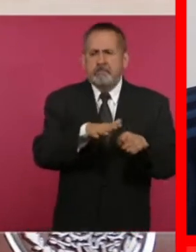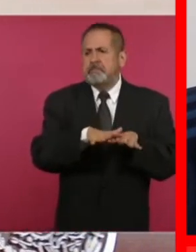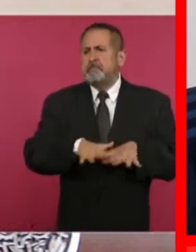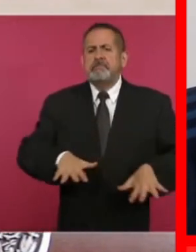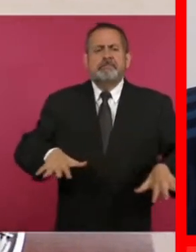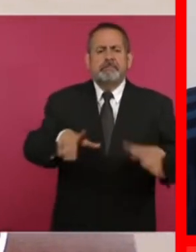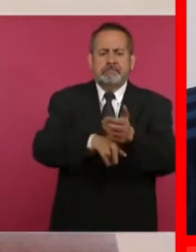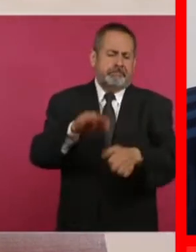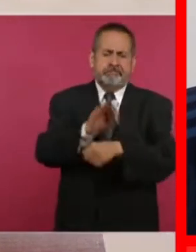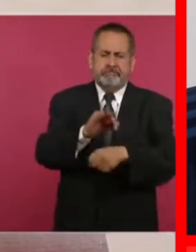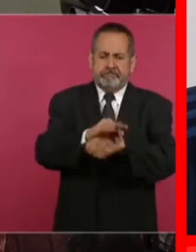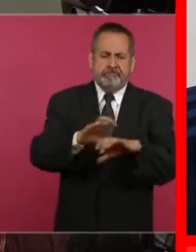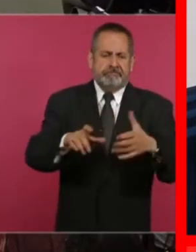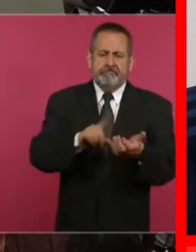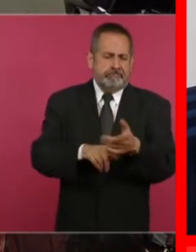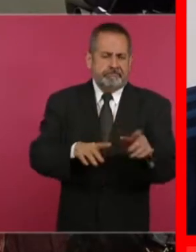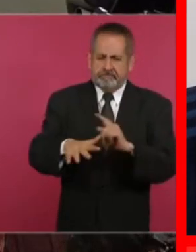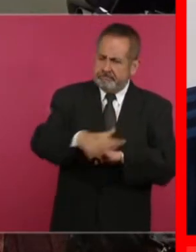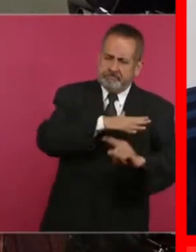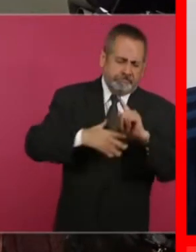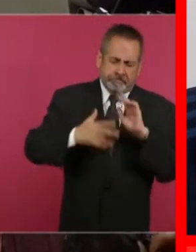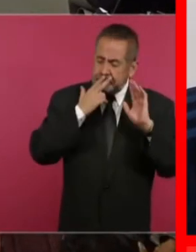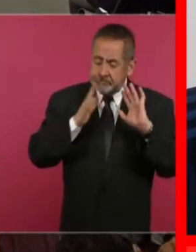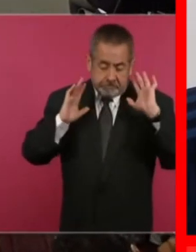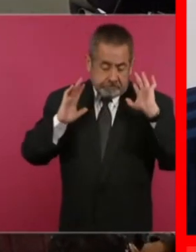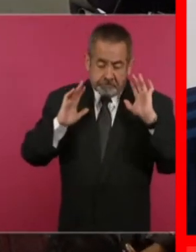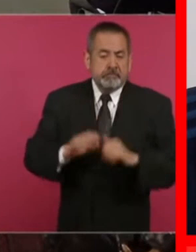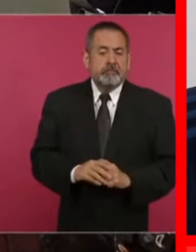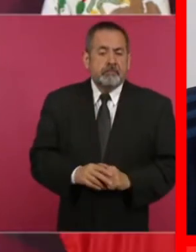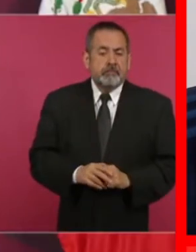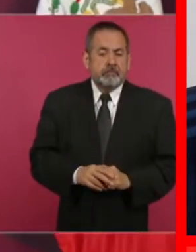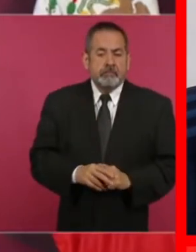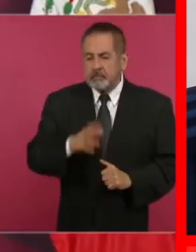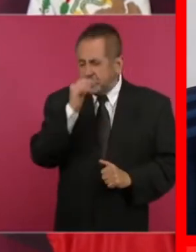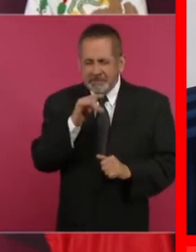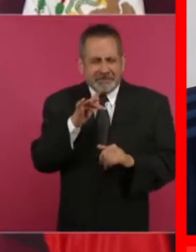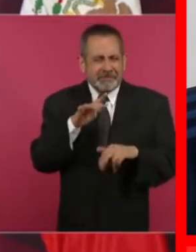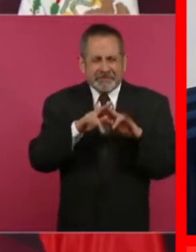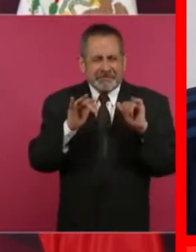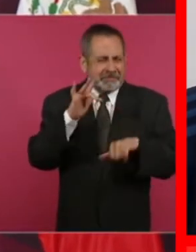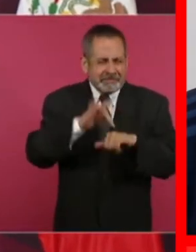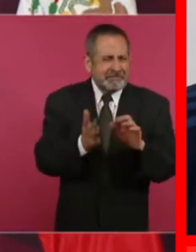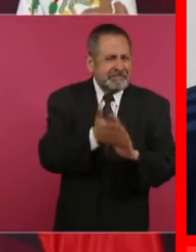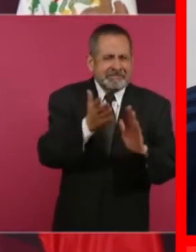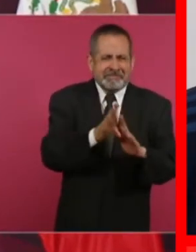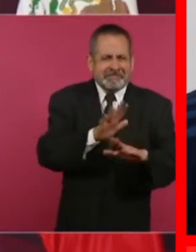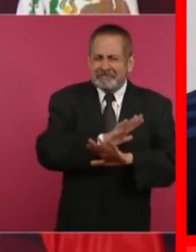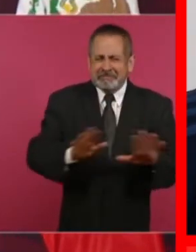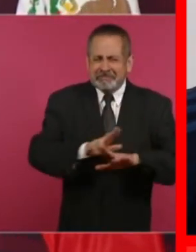la protección del medio ambiente. No se va a poder construir nada.